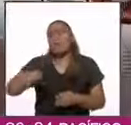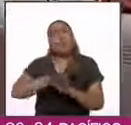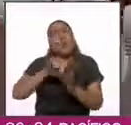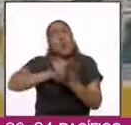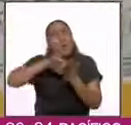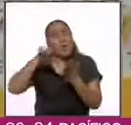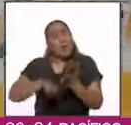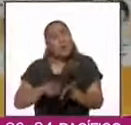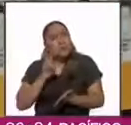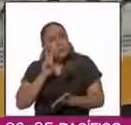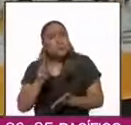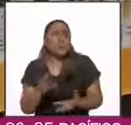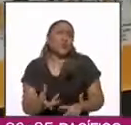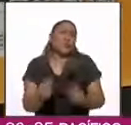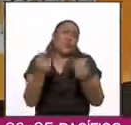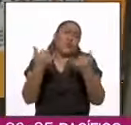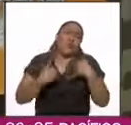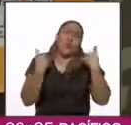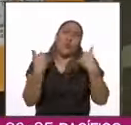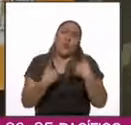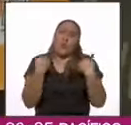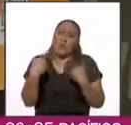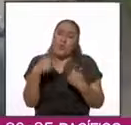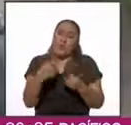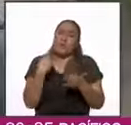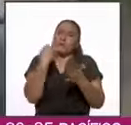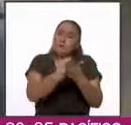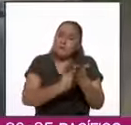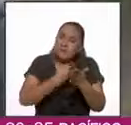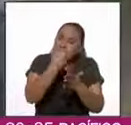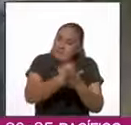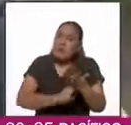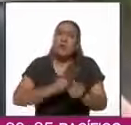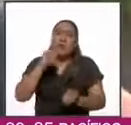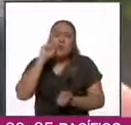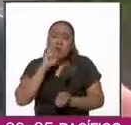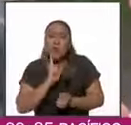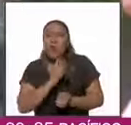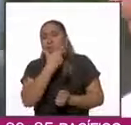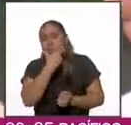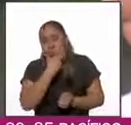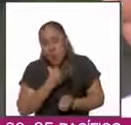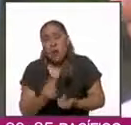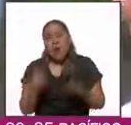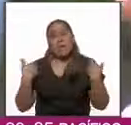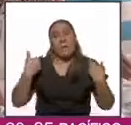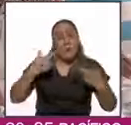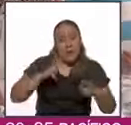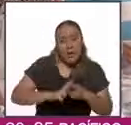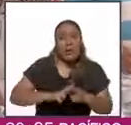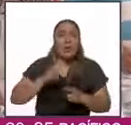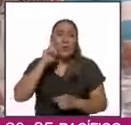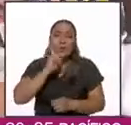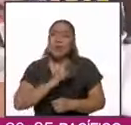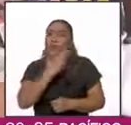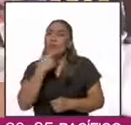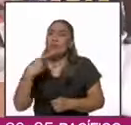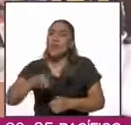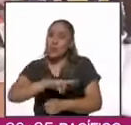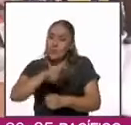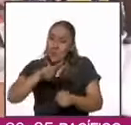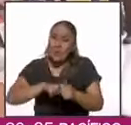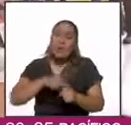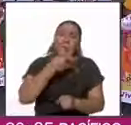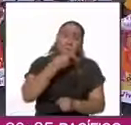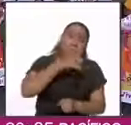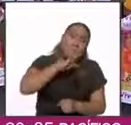la lucha de miles de jóvenes estudiantes, hombres y mujeres, de maestras y maestros normalistas, de madres y